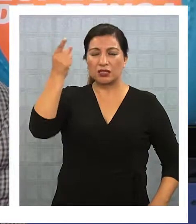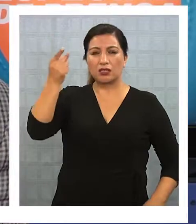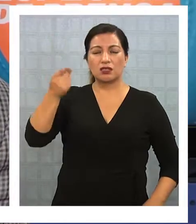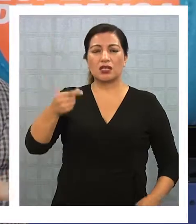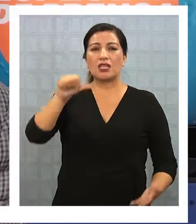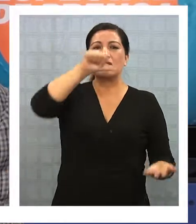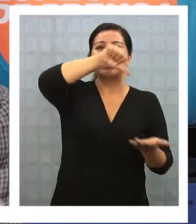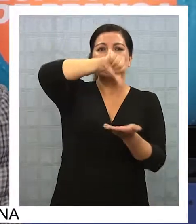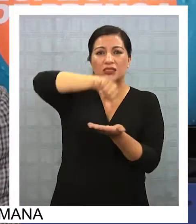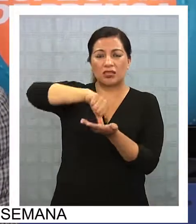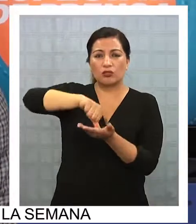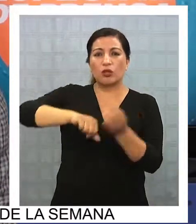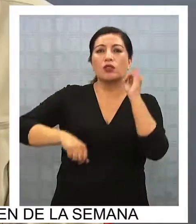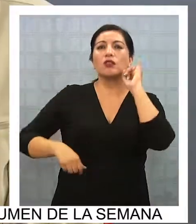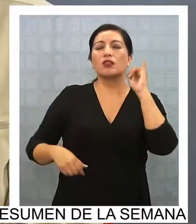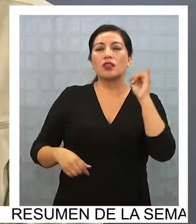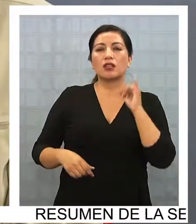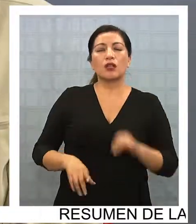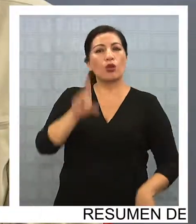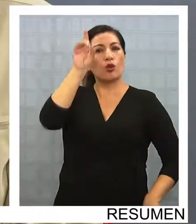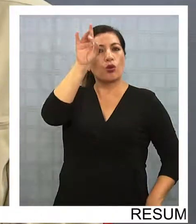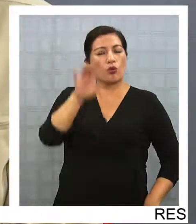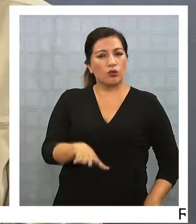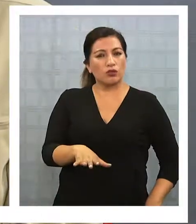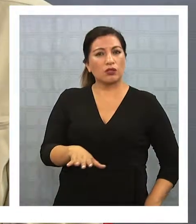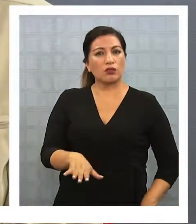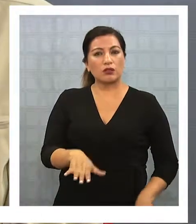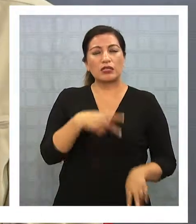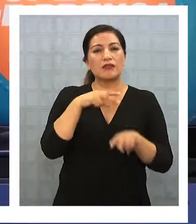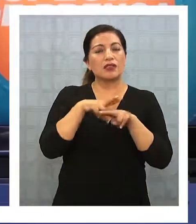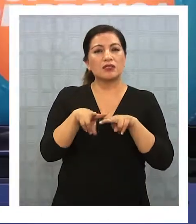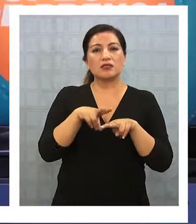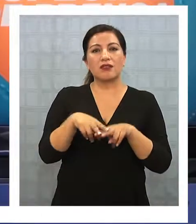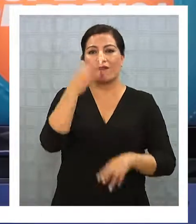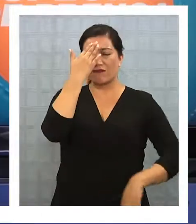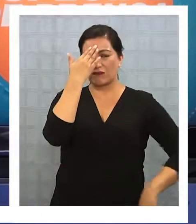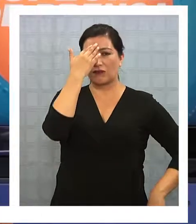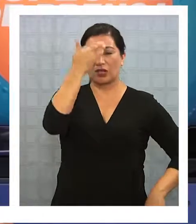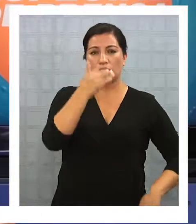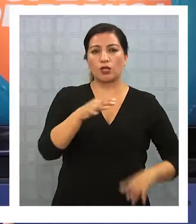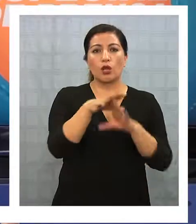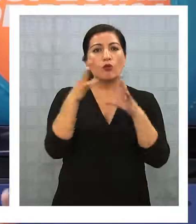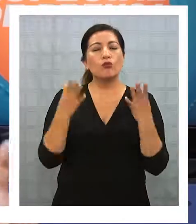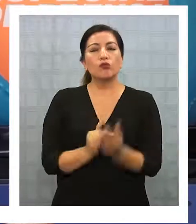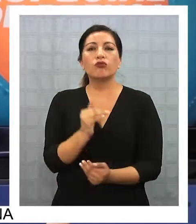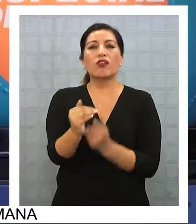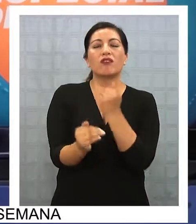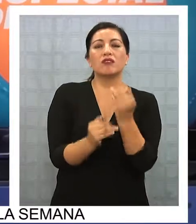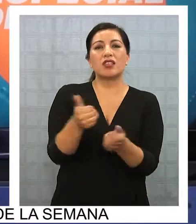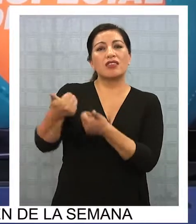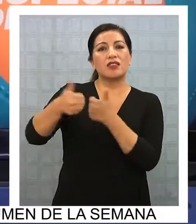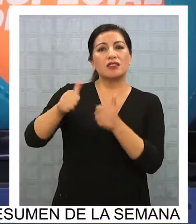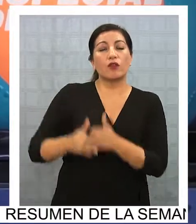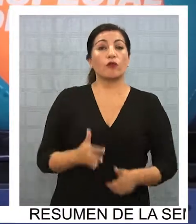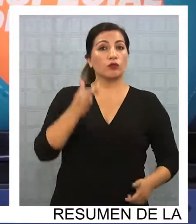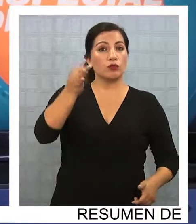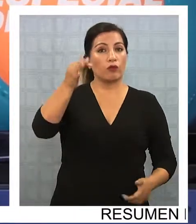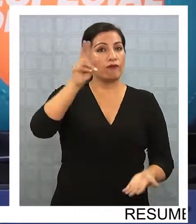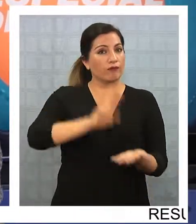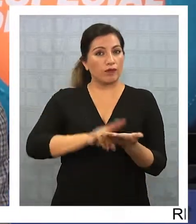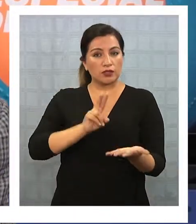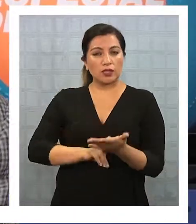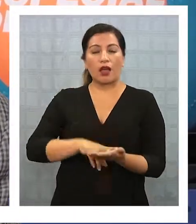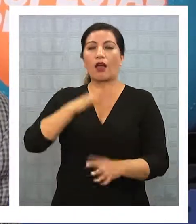reentendimiento del centro de la izquierda que es la única manera dice ella justamente de enfrentar el mundo progresista a los desafíos del futuro